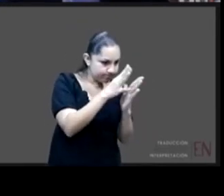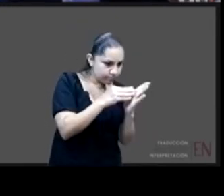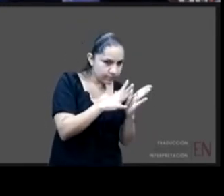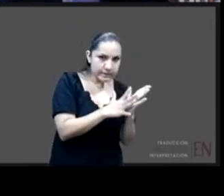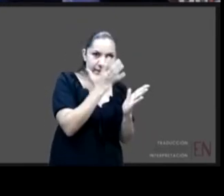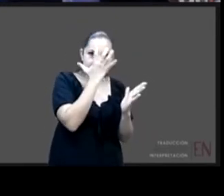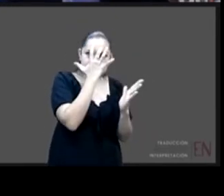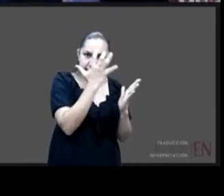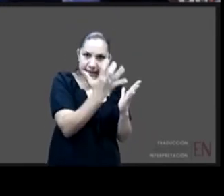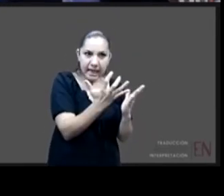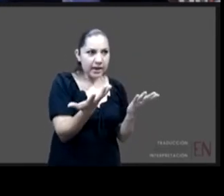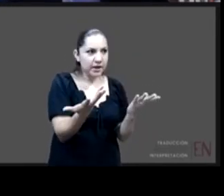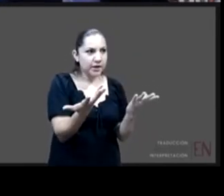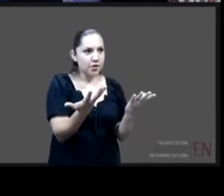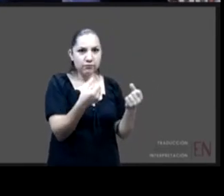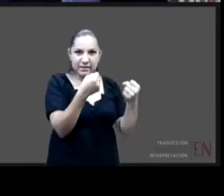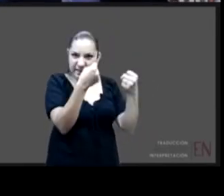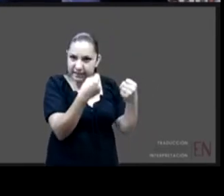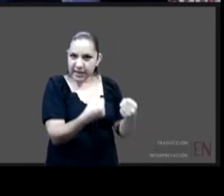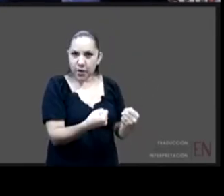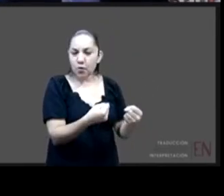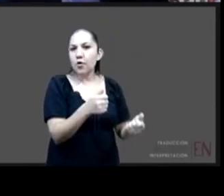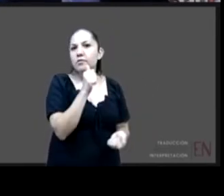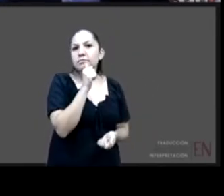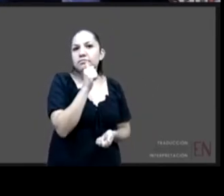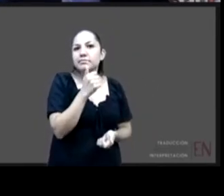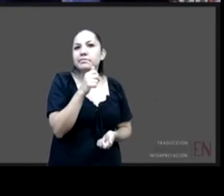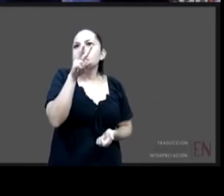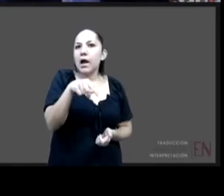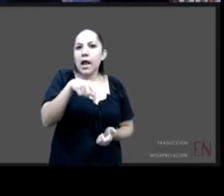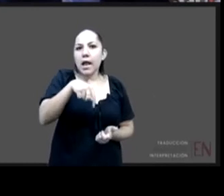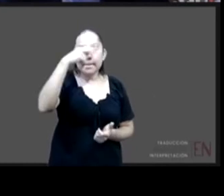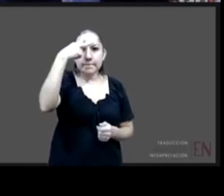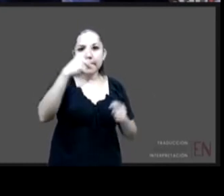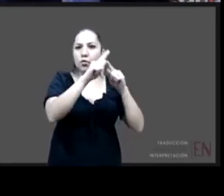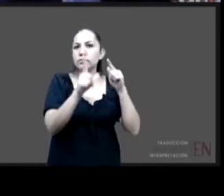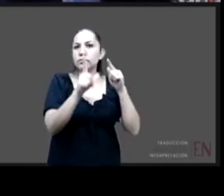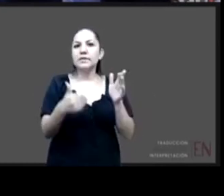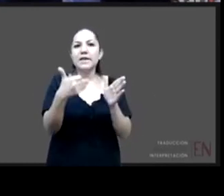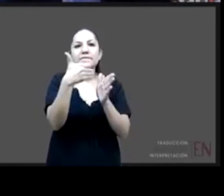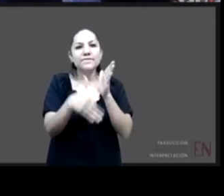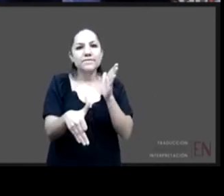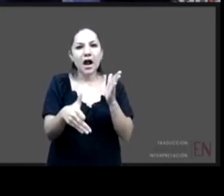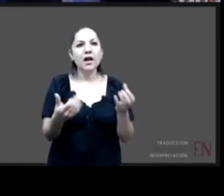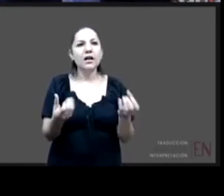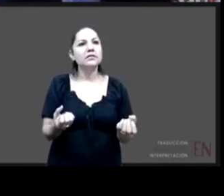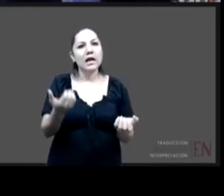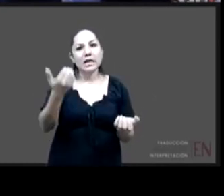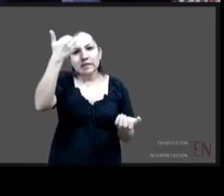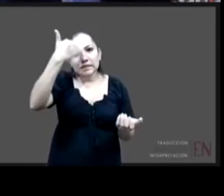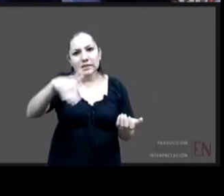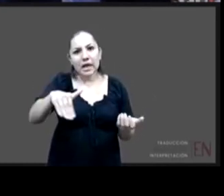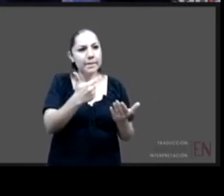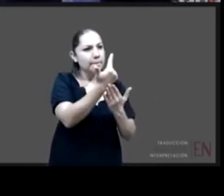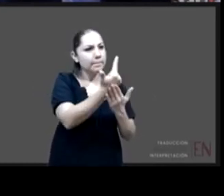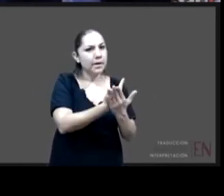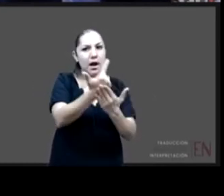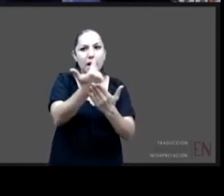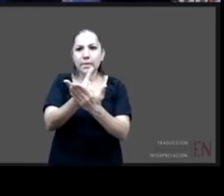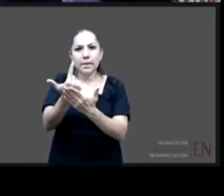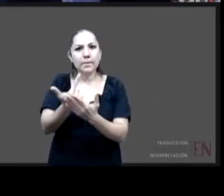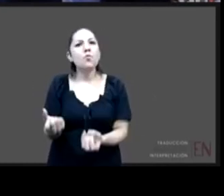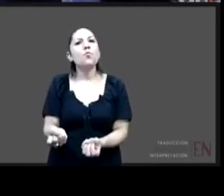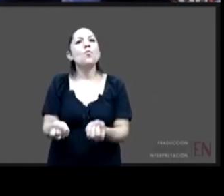sabemos exactamente el número de niños niñas adolescentes que están siendo cuidados probablemente por sus